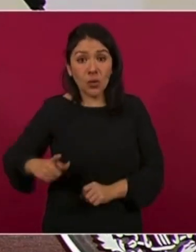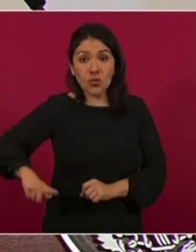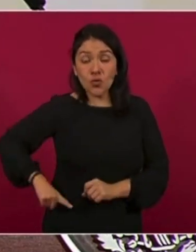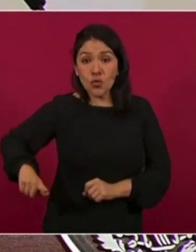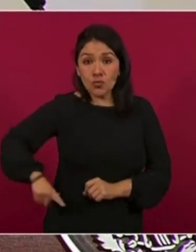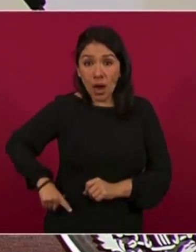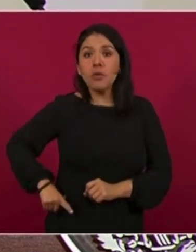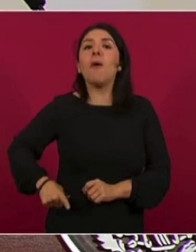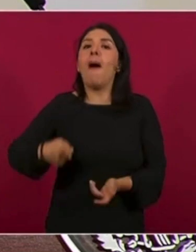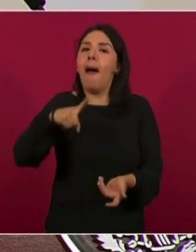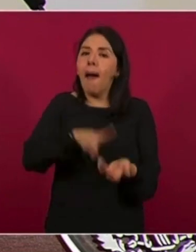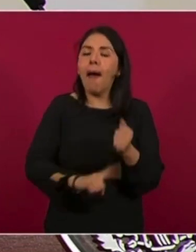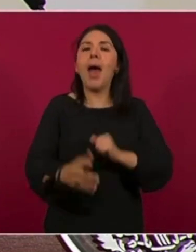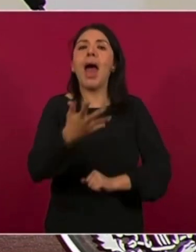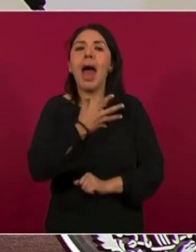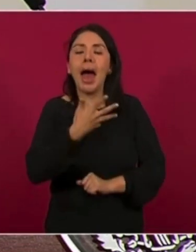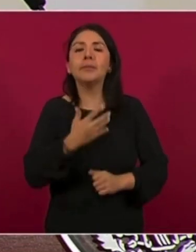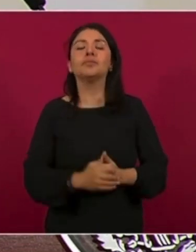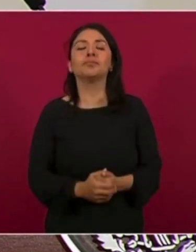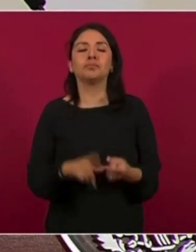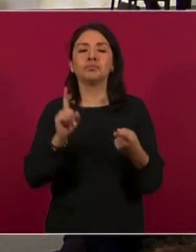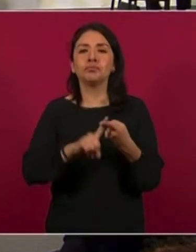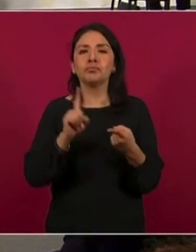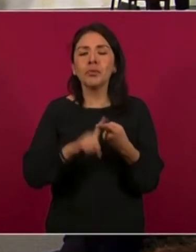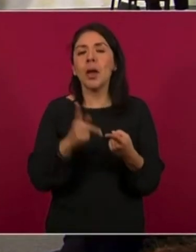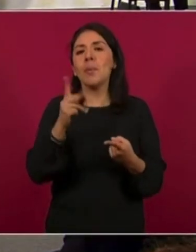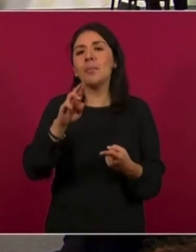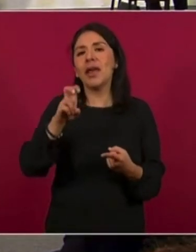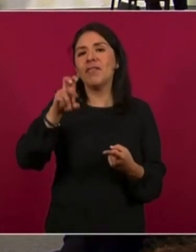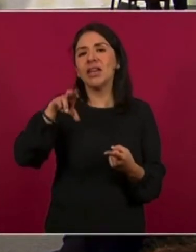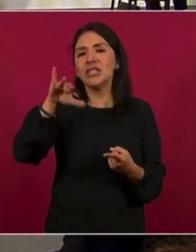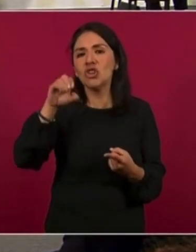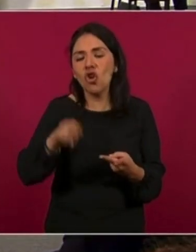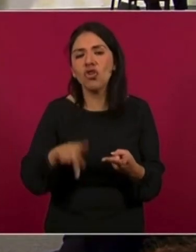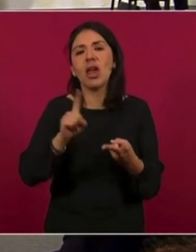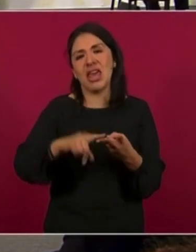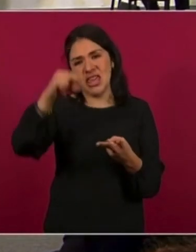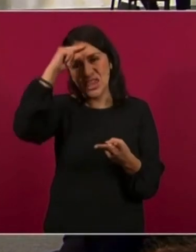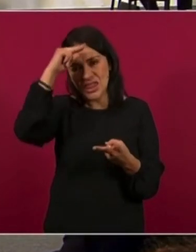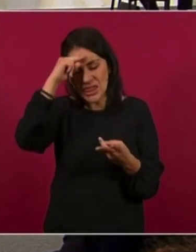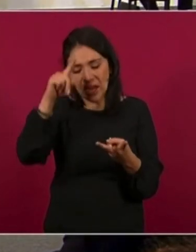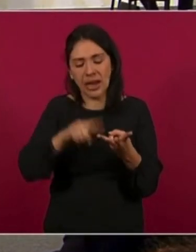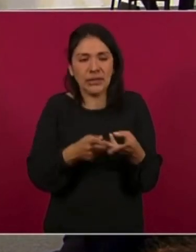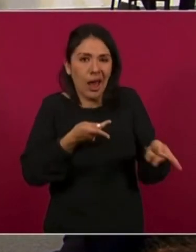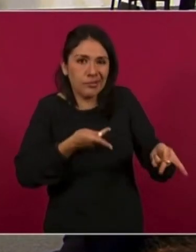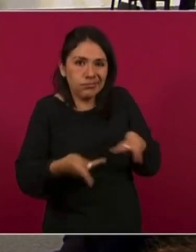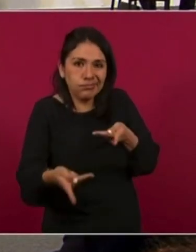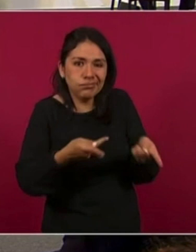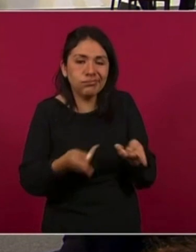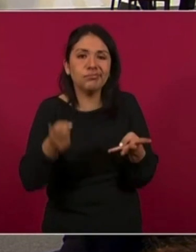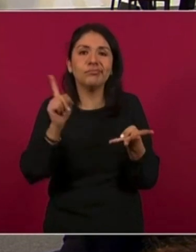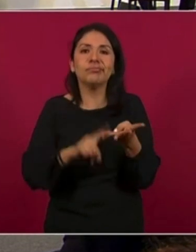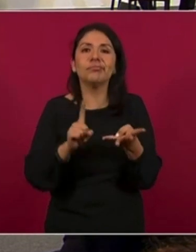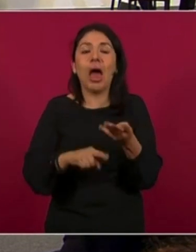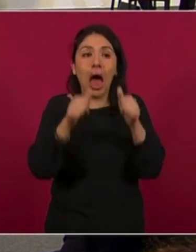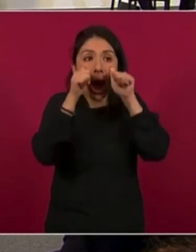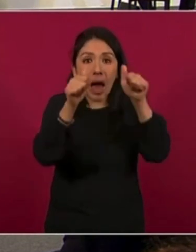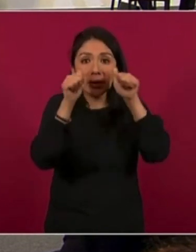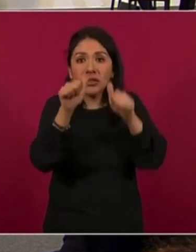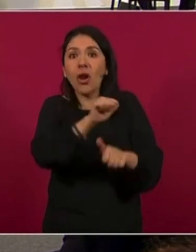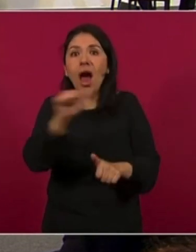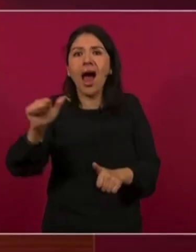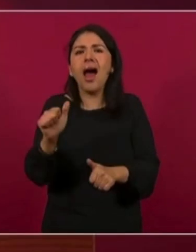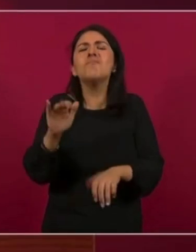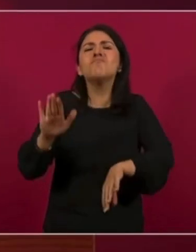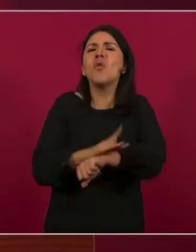gobierno incluye prevención, inteligencia, operatividad y la atención a las causas de